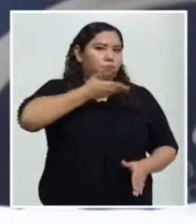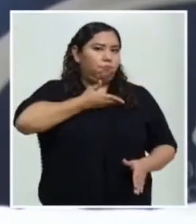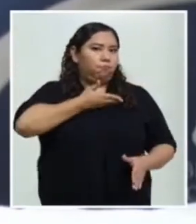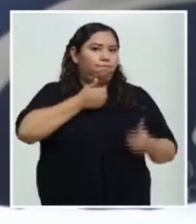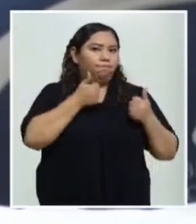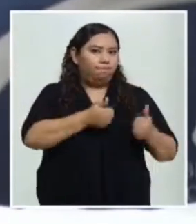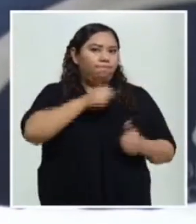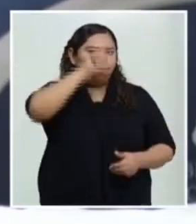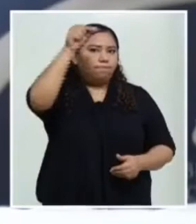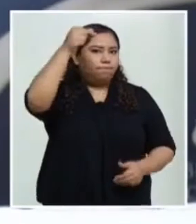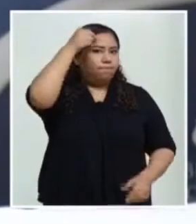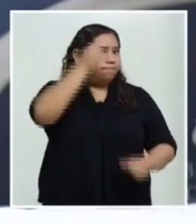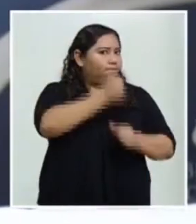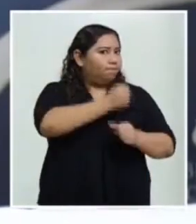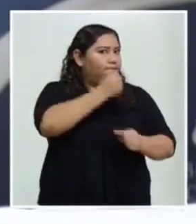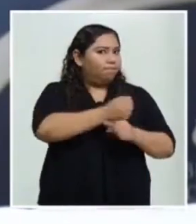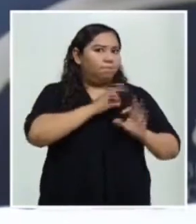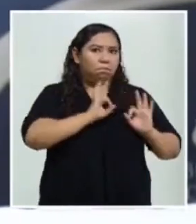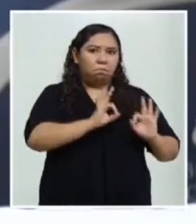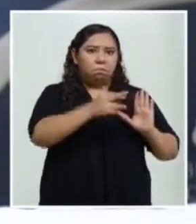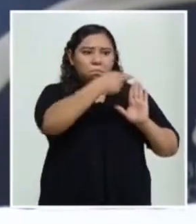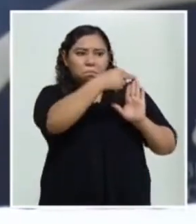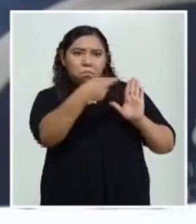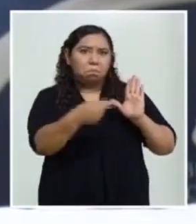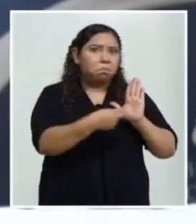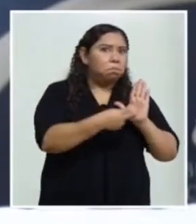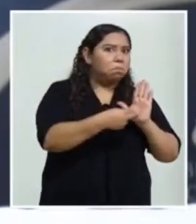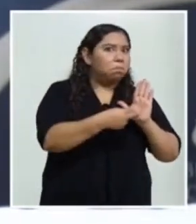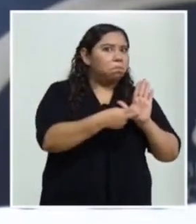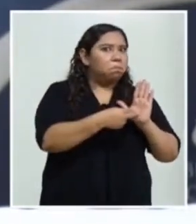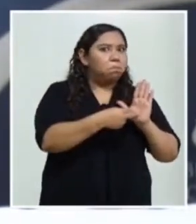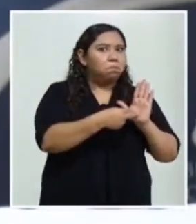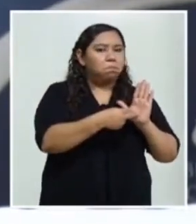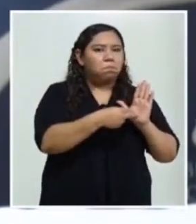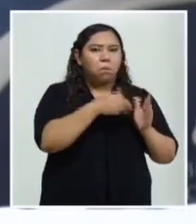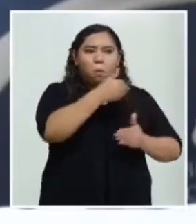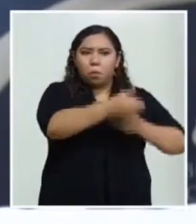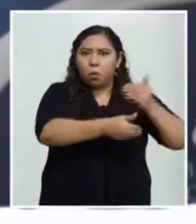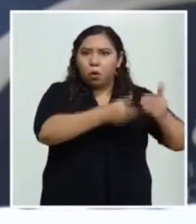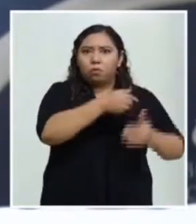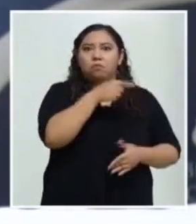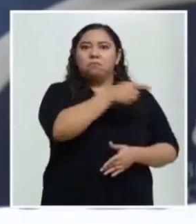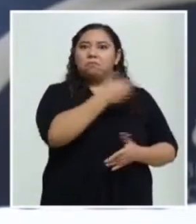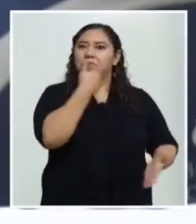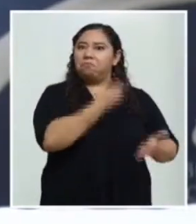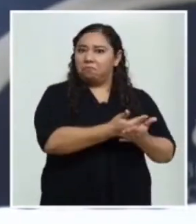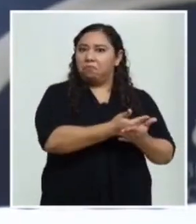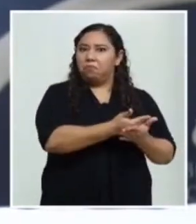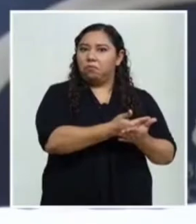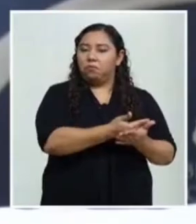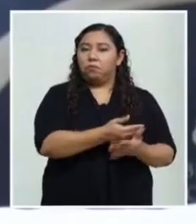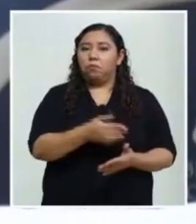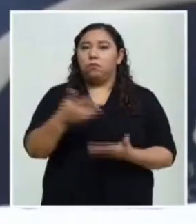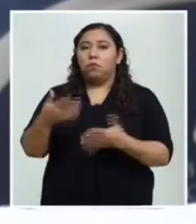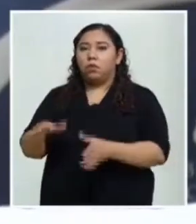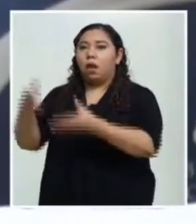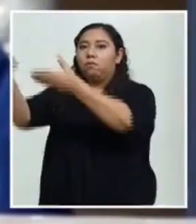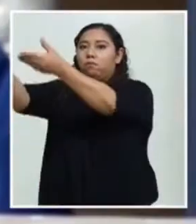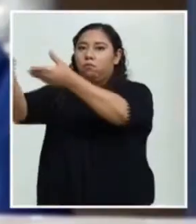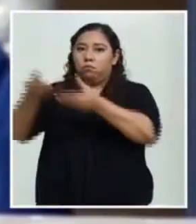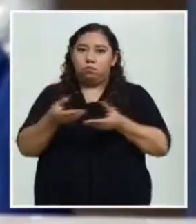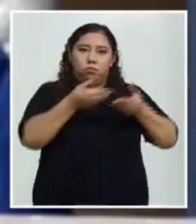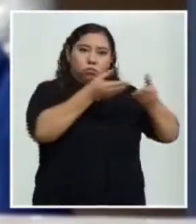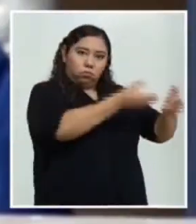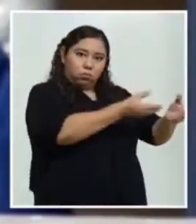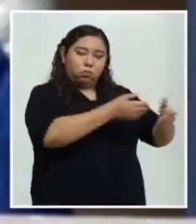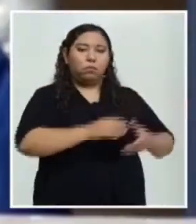lo dijo el doctor Barbosa, para lo que sigue, los pasos que siguen, que es la recepción de la vacuna. Muchas gracias.